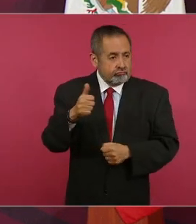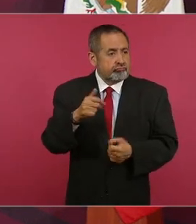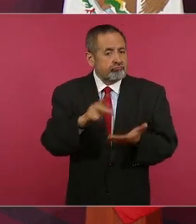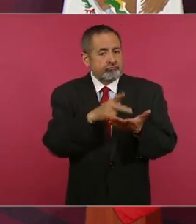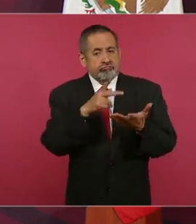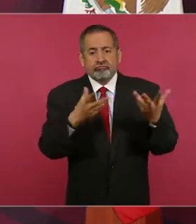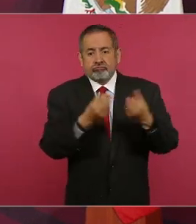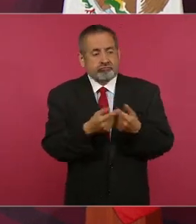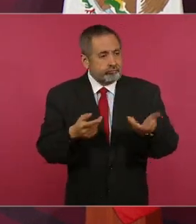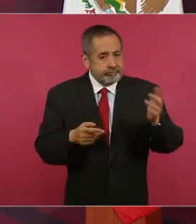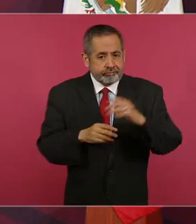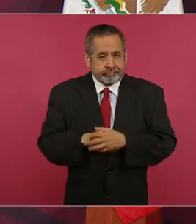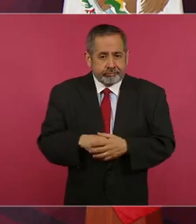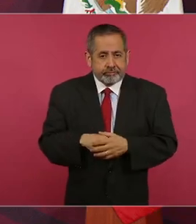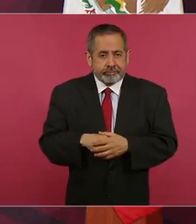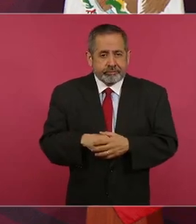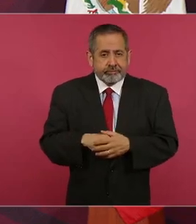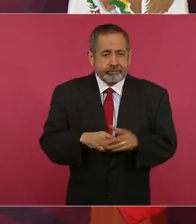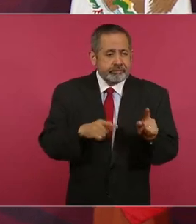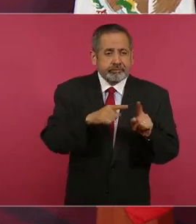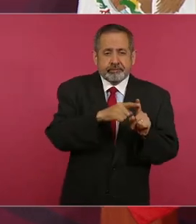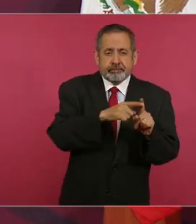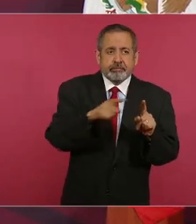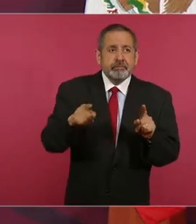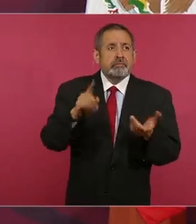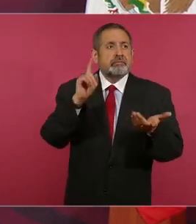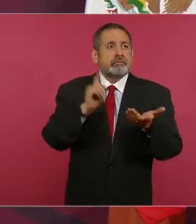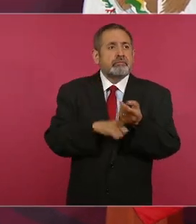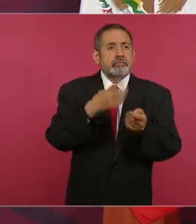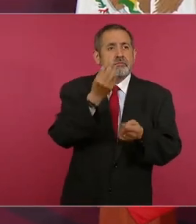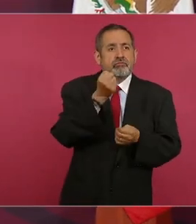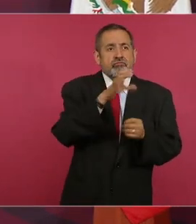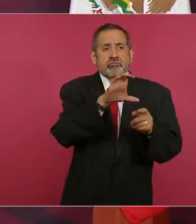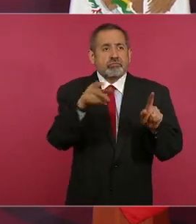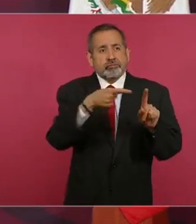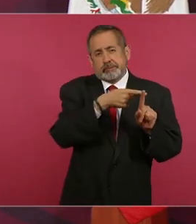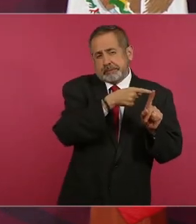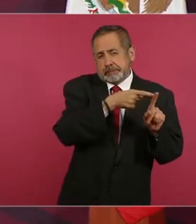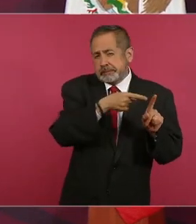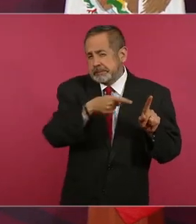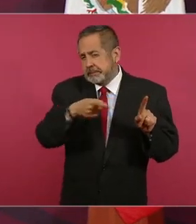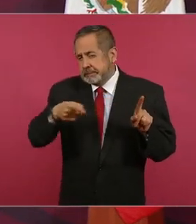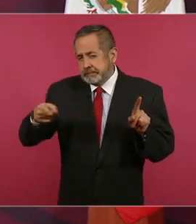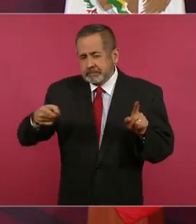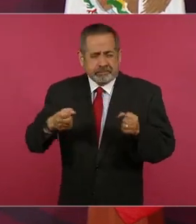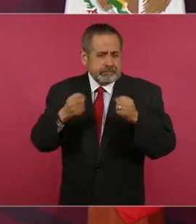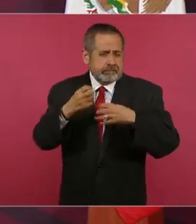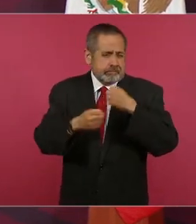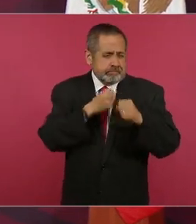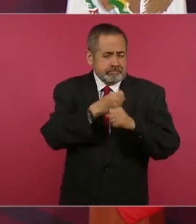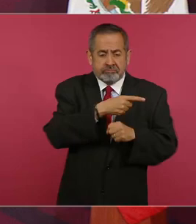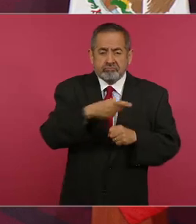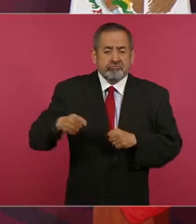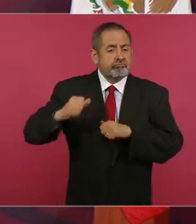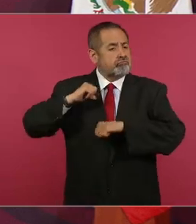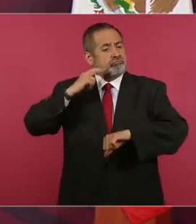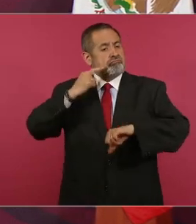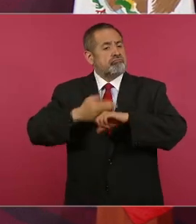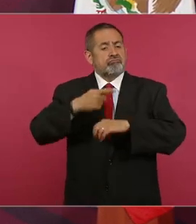casi toda la primera mitad del siglo XIX, dominó